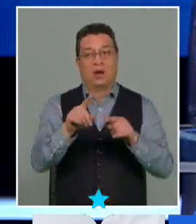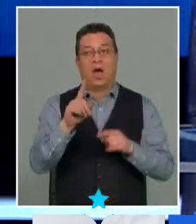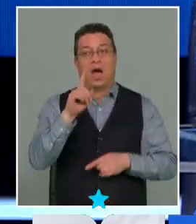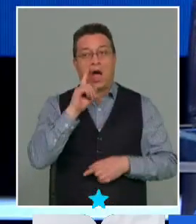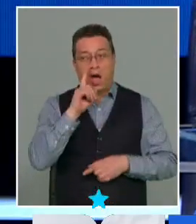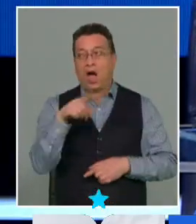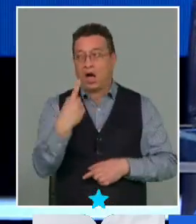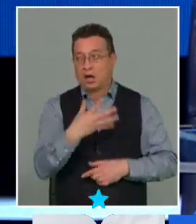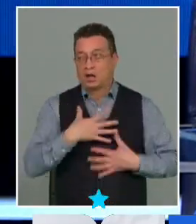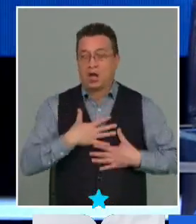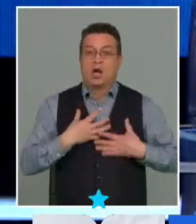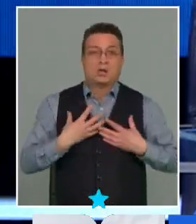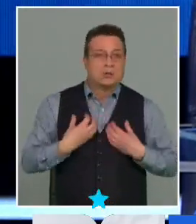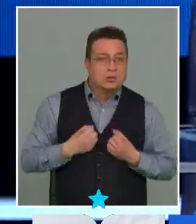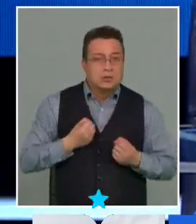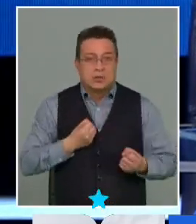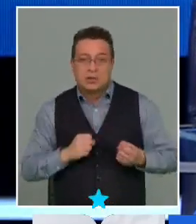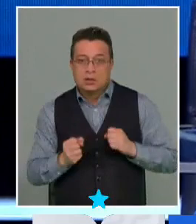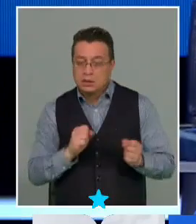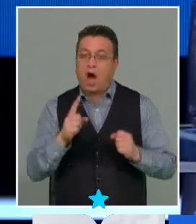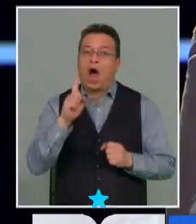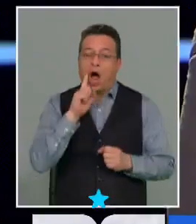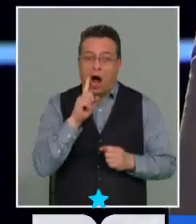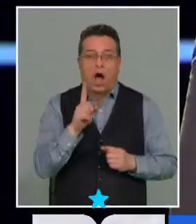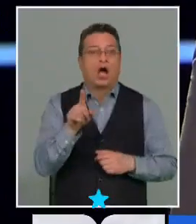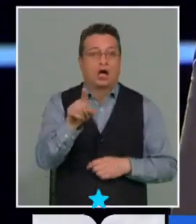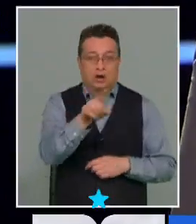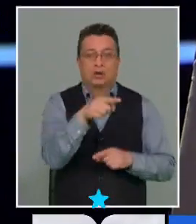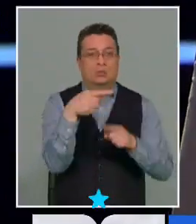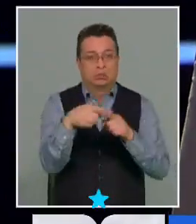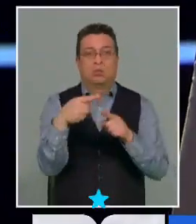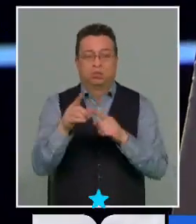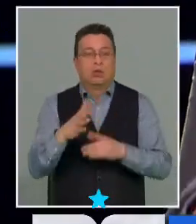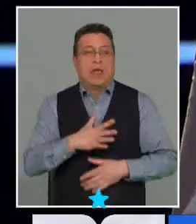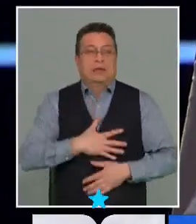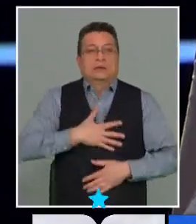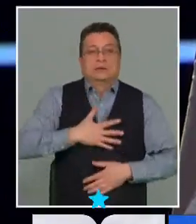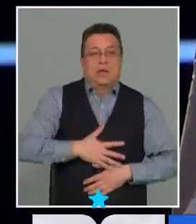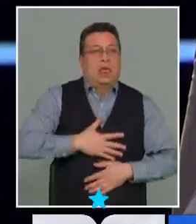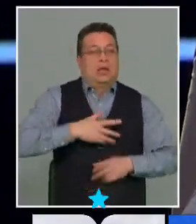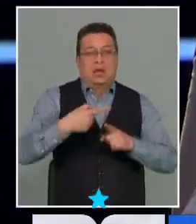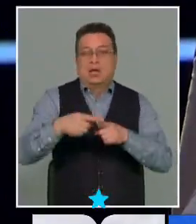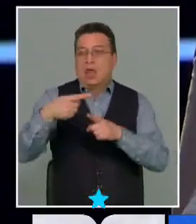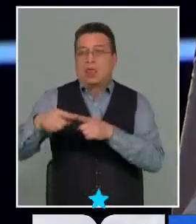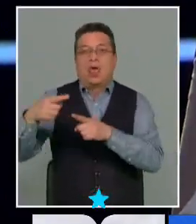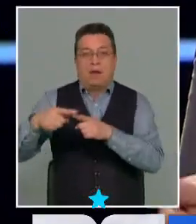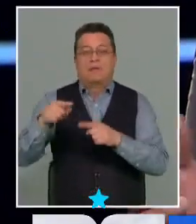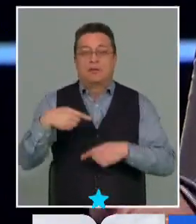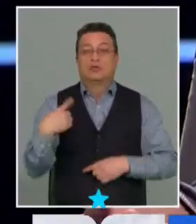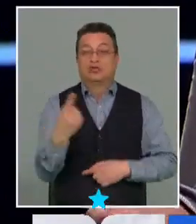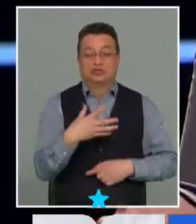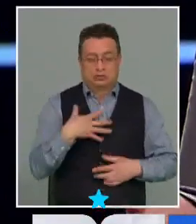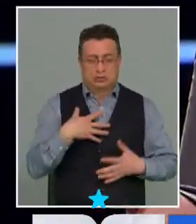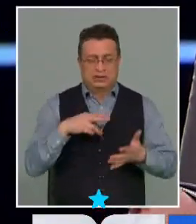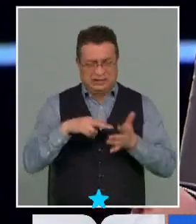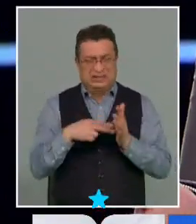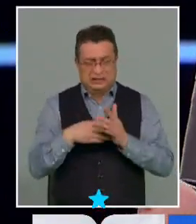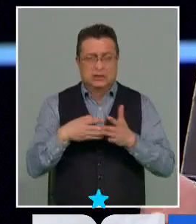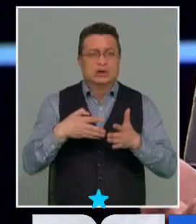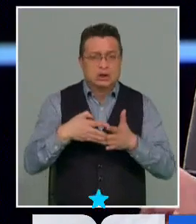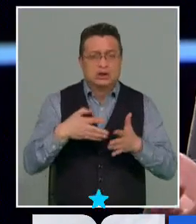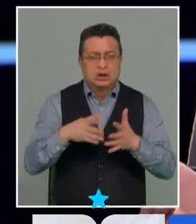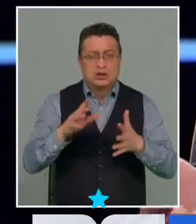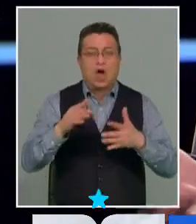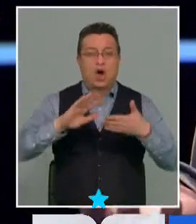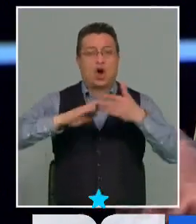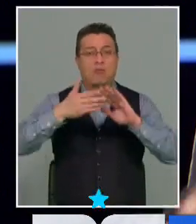hay angustia hay nerviosismo hay de todo tipo de sensaciones y estamos enredados frente a esta realidad de